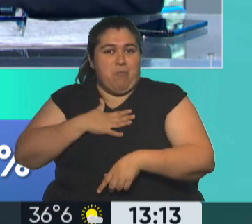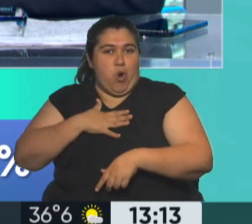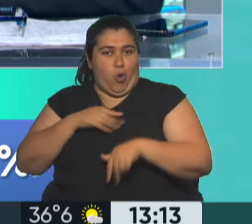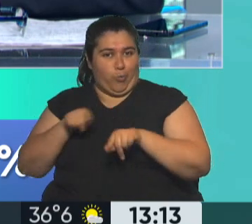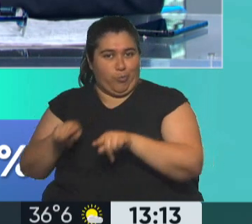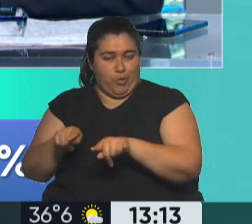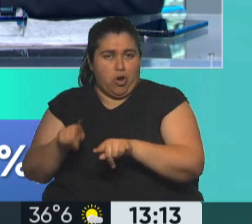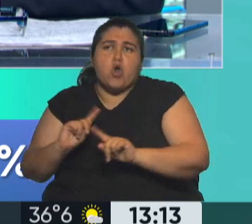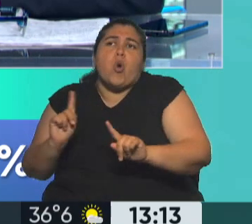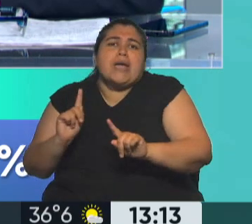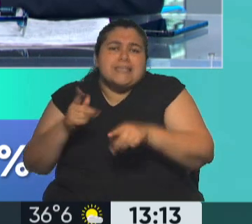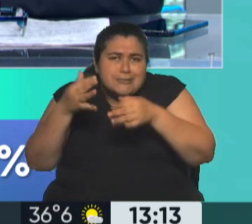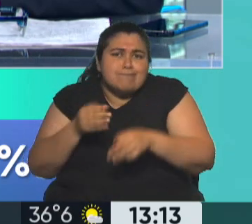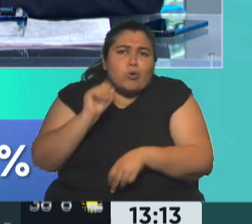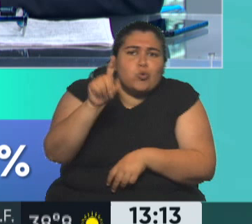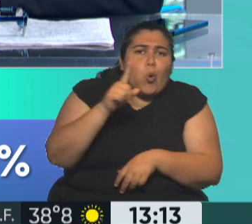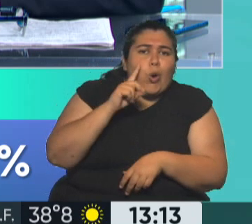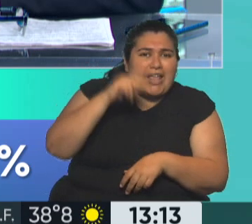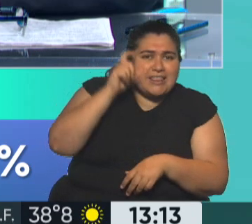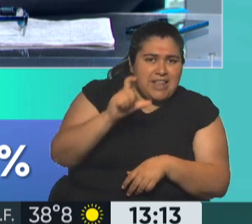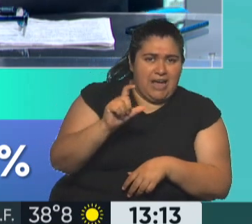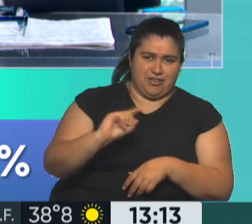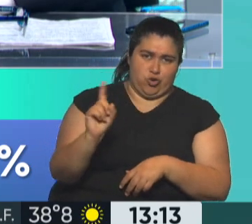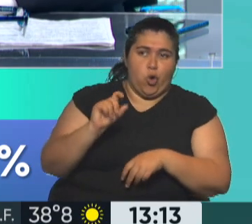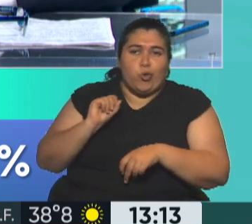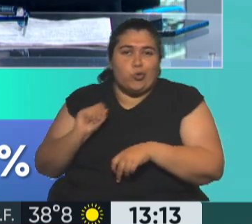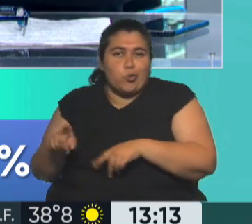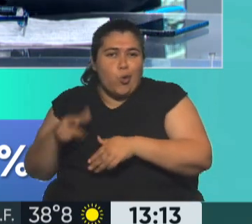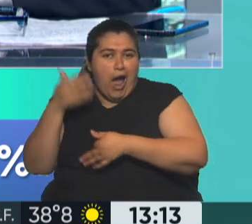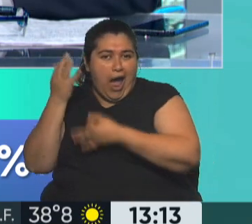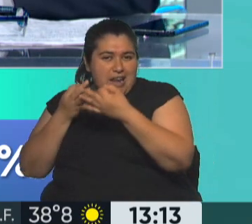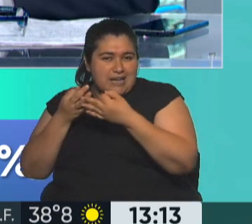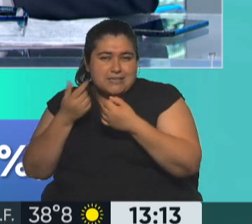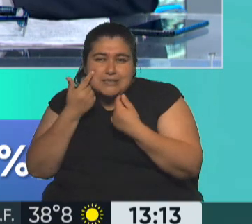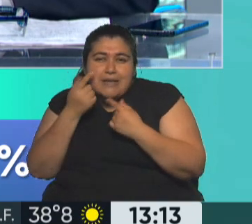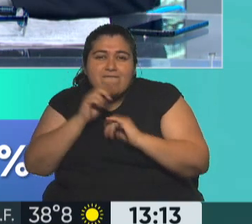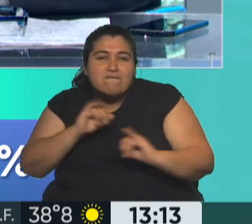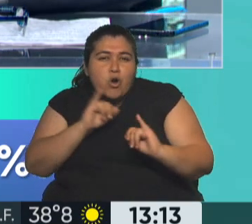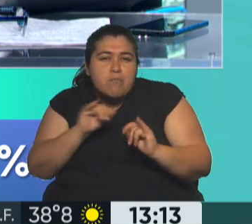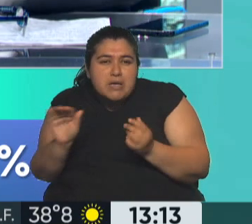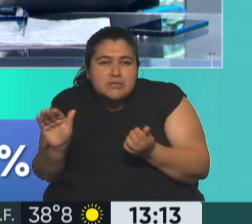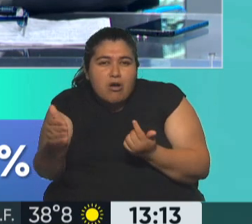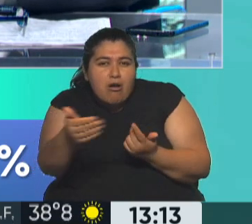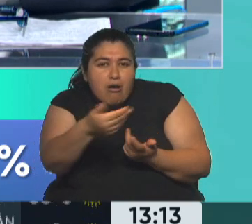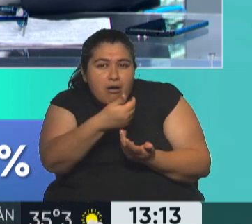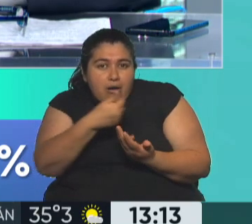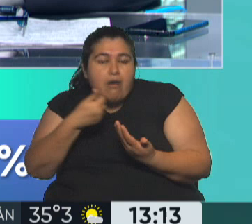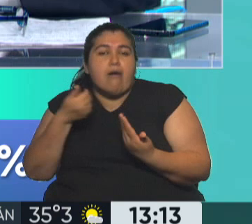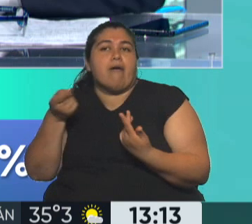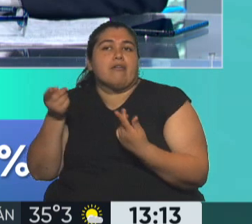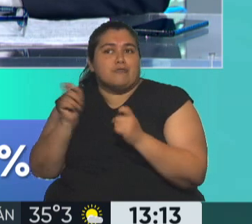datos del INDEC que toman, sino que es un índice propio que arman con los datos que van recibiendo de la evolución de precios